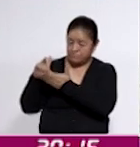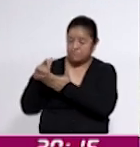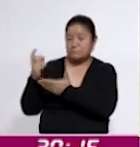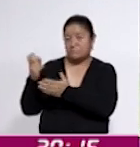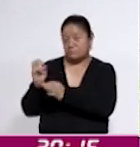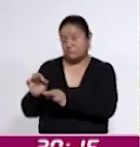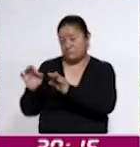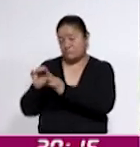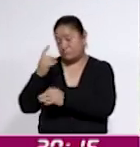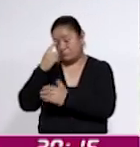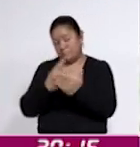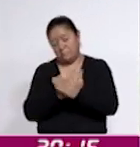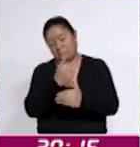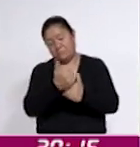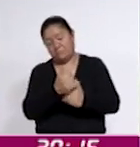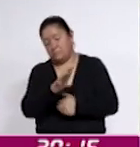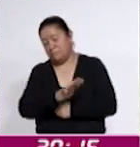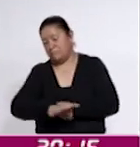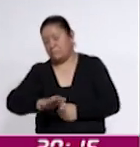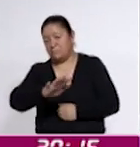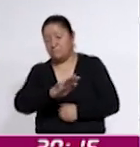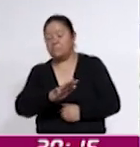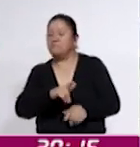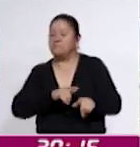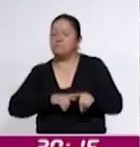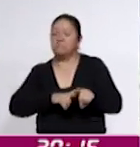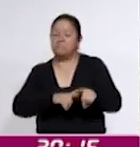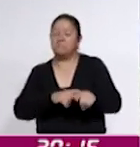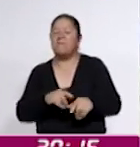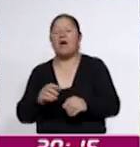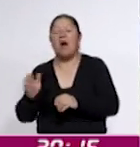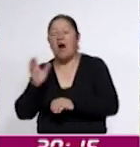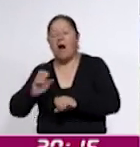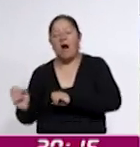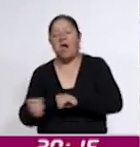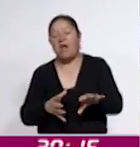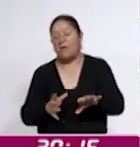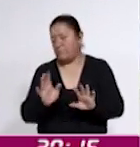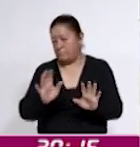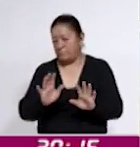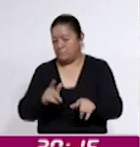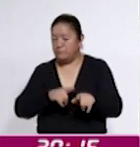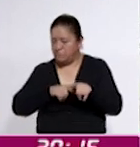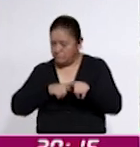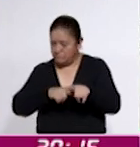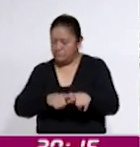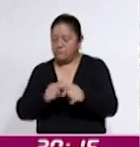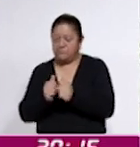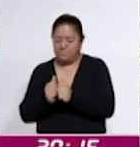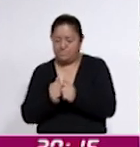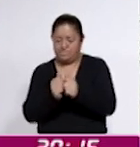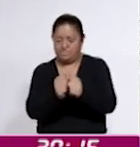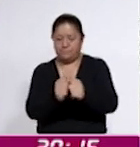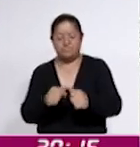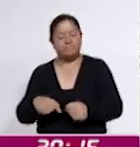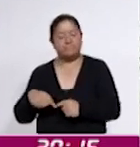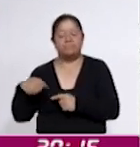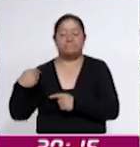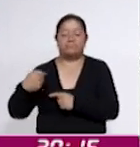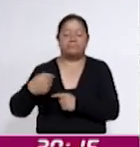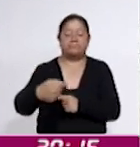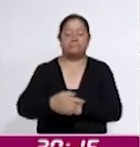proyectos se puedan llevar a cabo, no dejarlos, sino que darle seguimiento a través de la asistencia. Igual, pues estamos